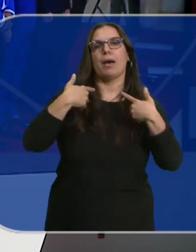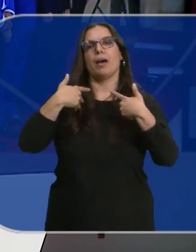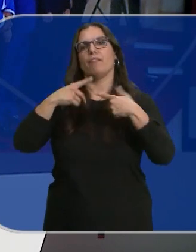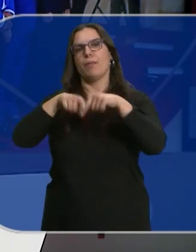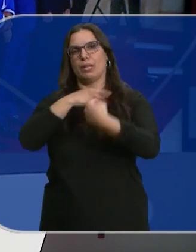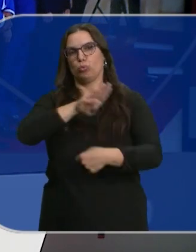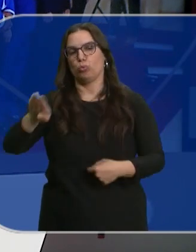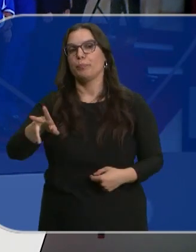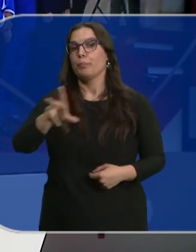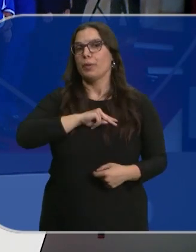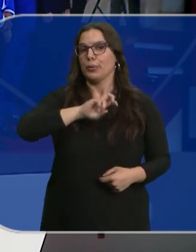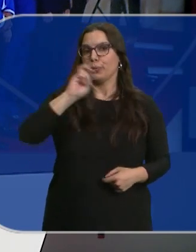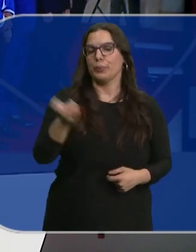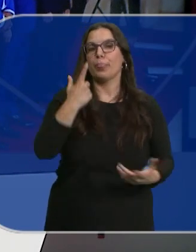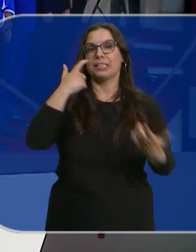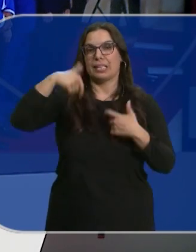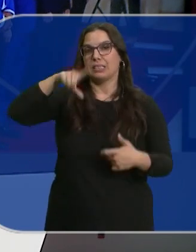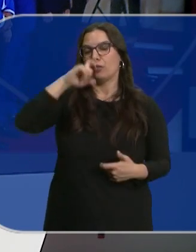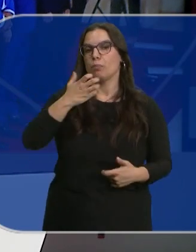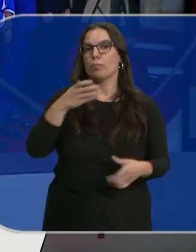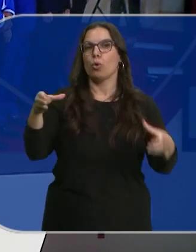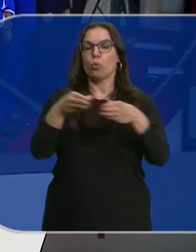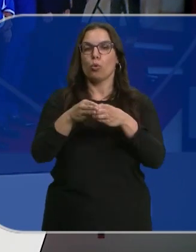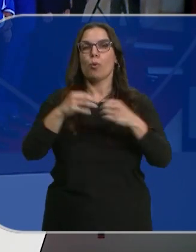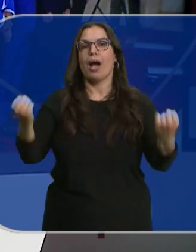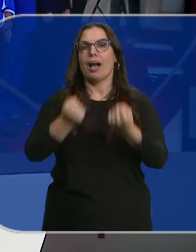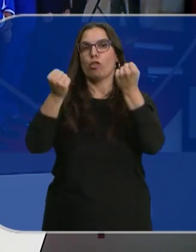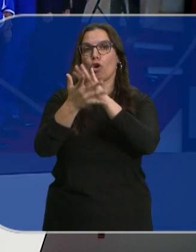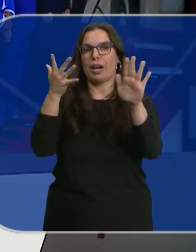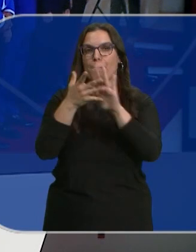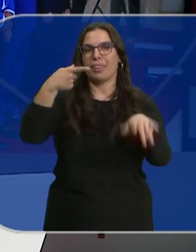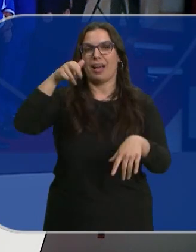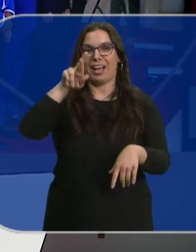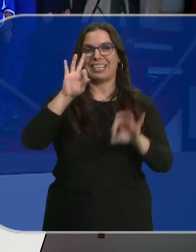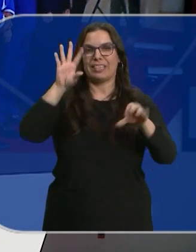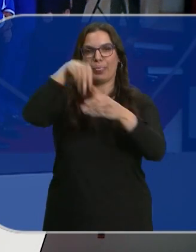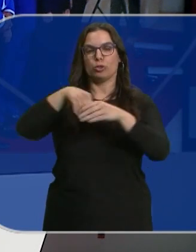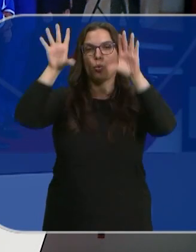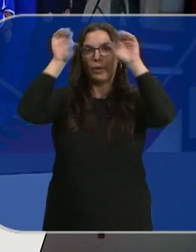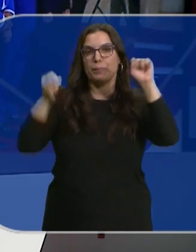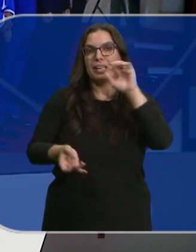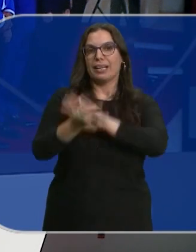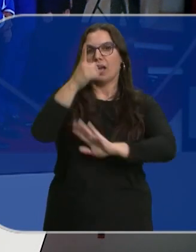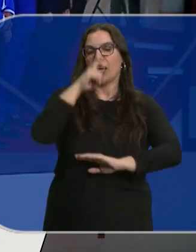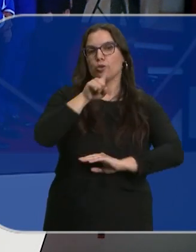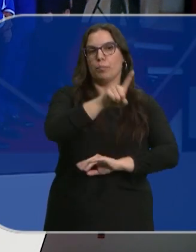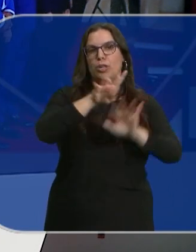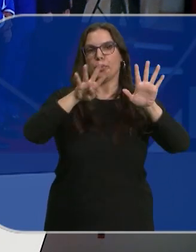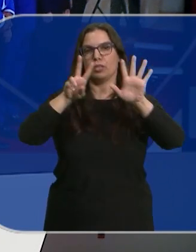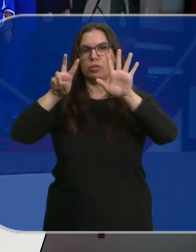condecorados destaca en esta edición el Grupo de Agión Rápida, el GAR, de la Guardia Civil, formada en 1978.